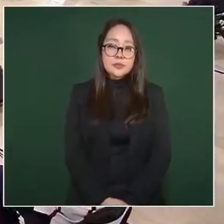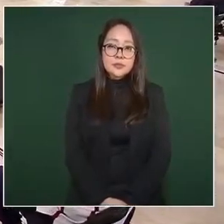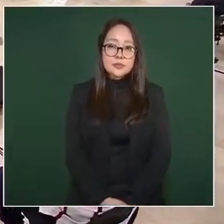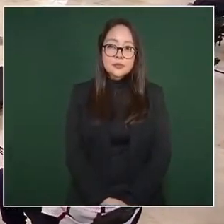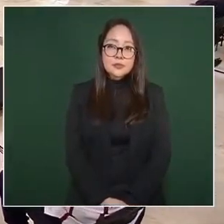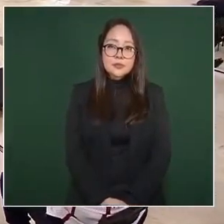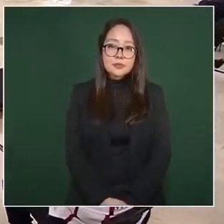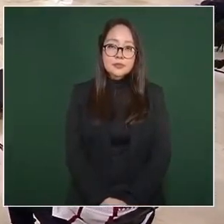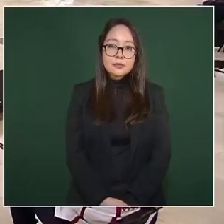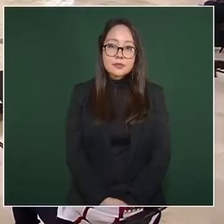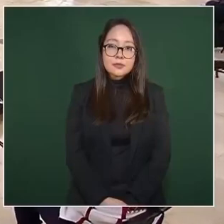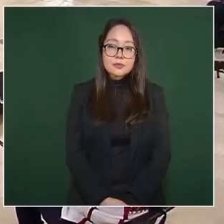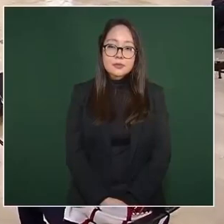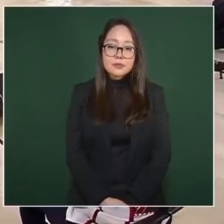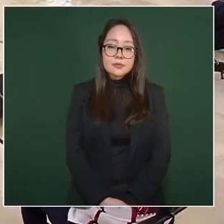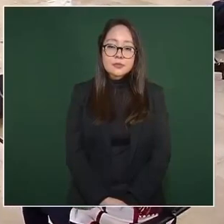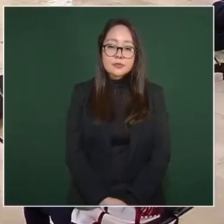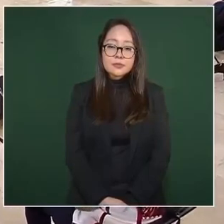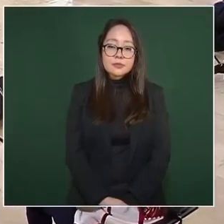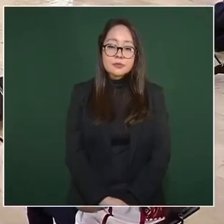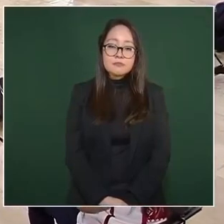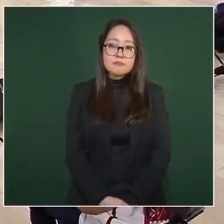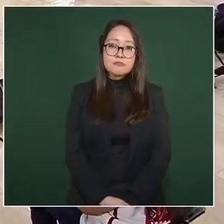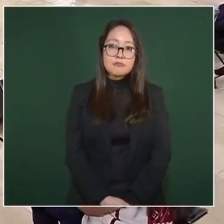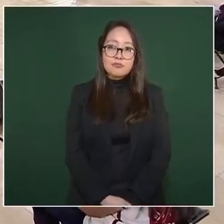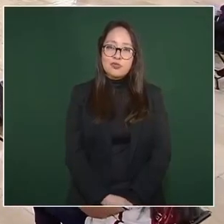Es un secreto a voces.